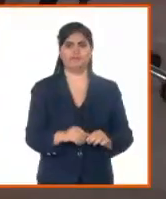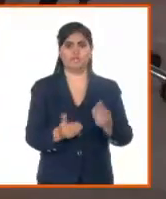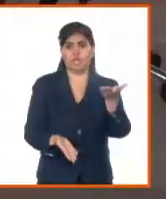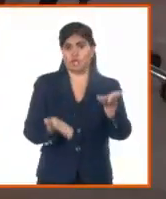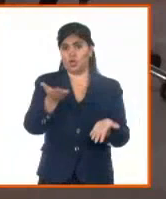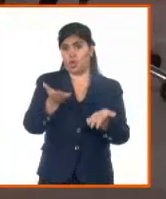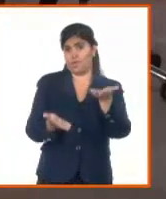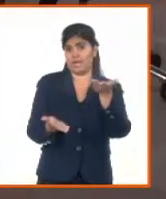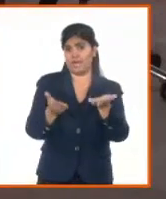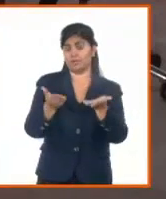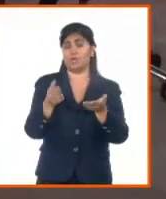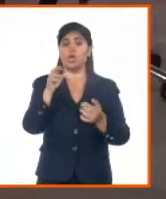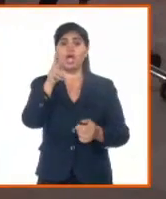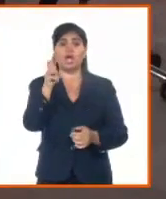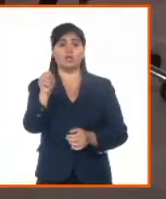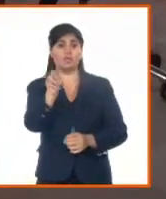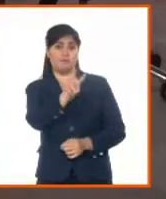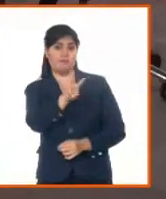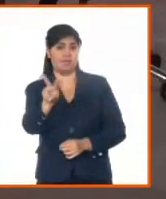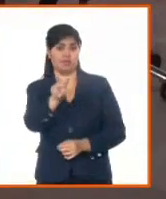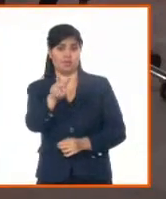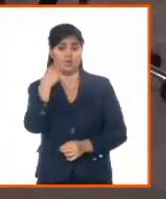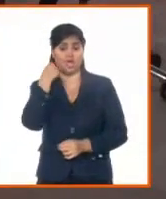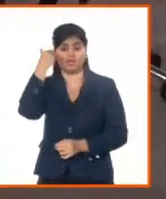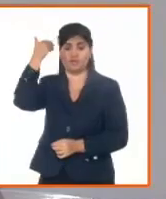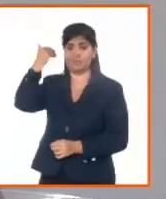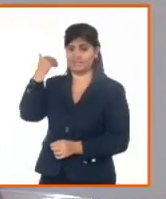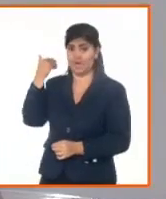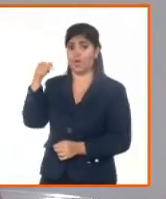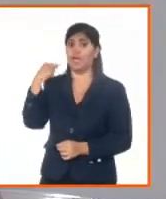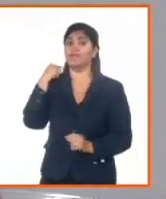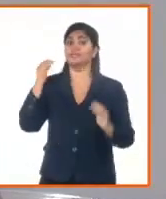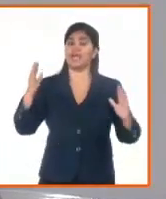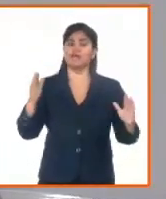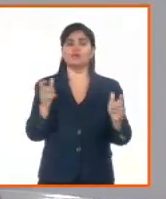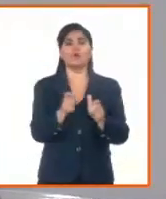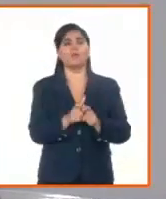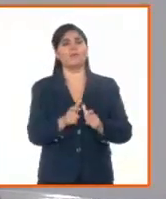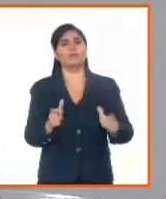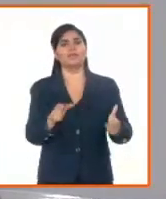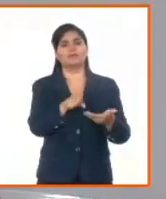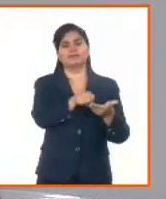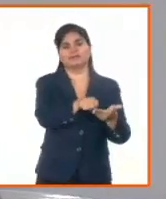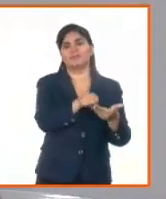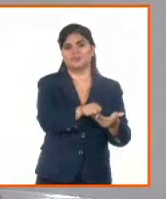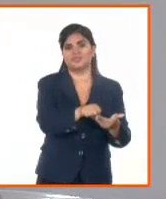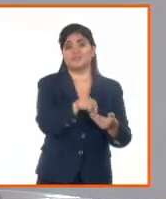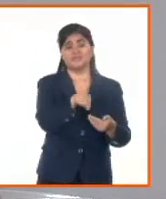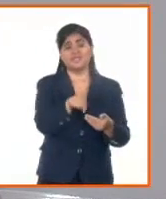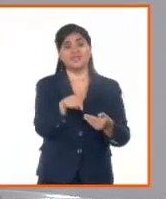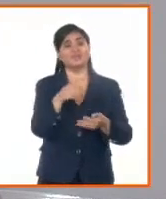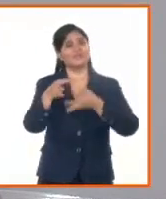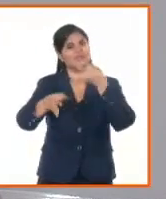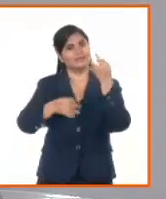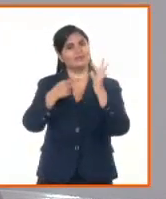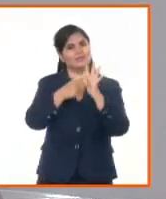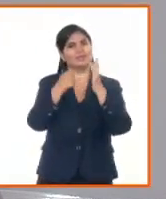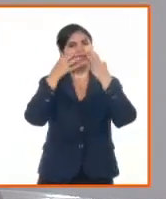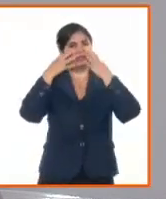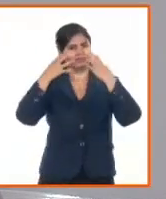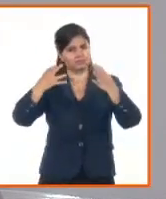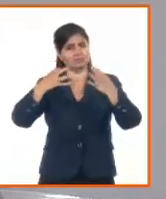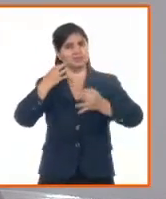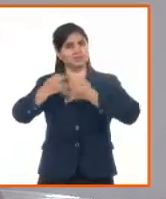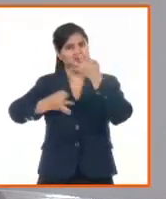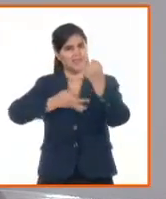estrategia de acercamiento del servicio a la población. Y yo creo que aquí merece la pena destacar que tenemos unidades